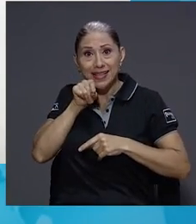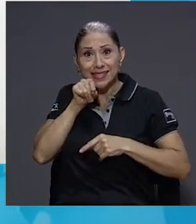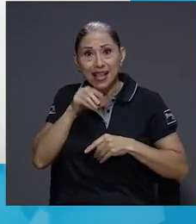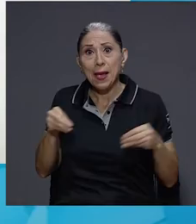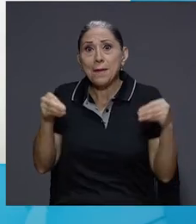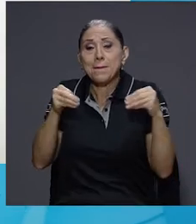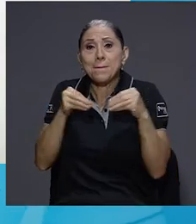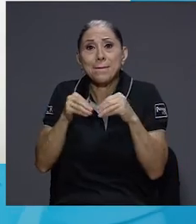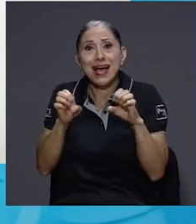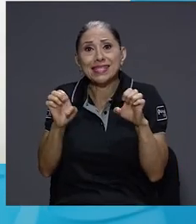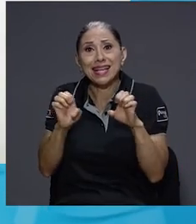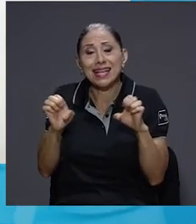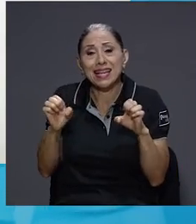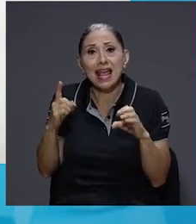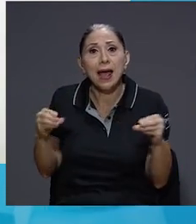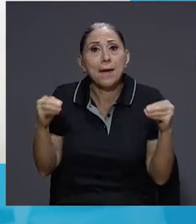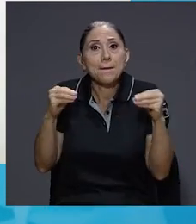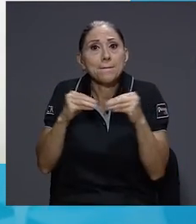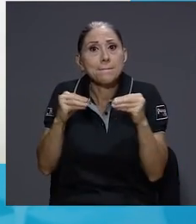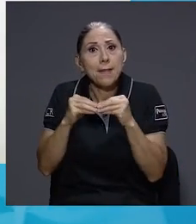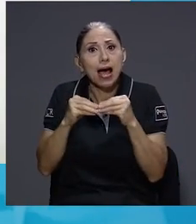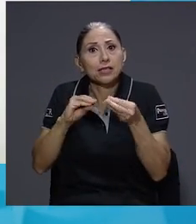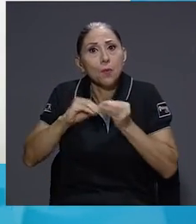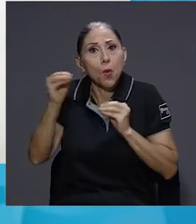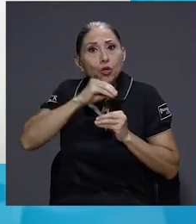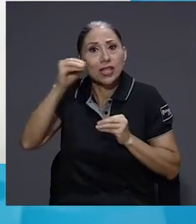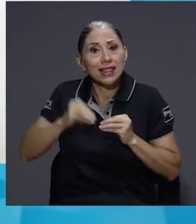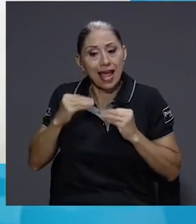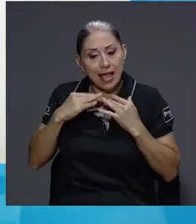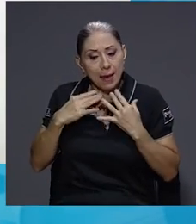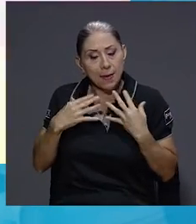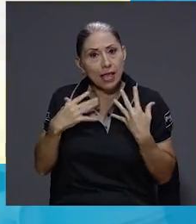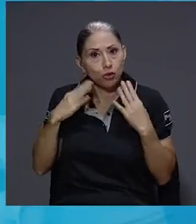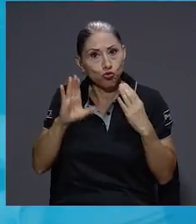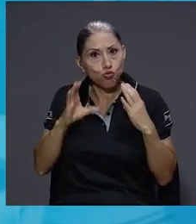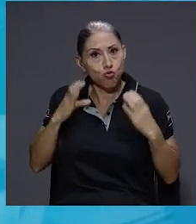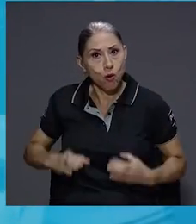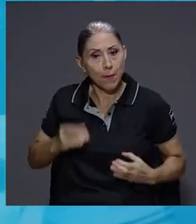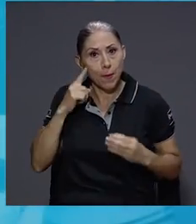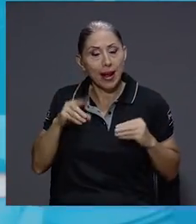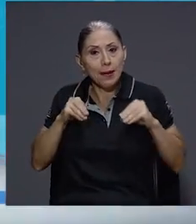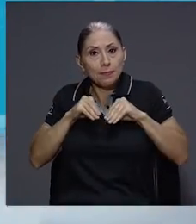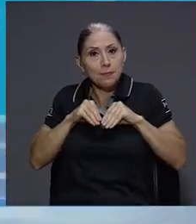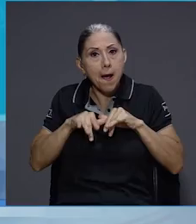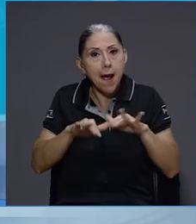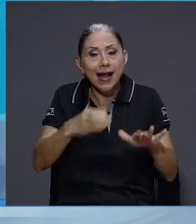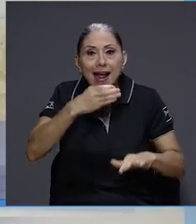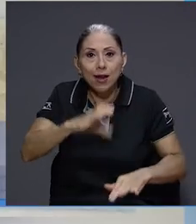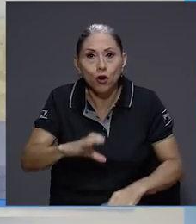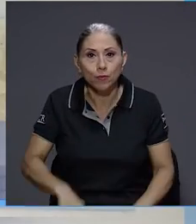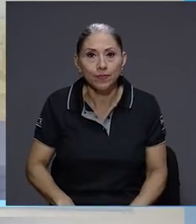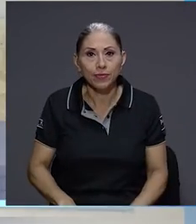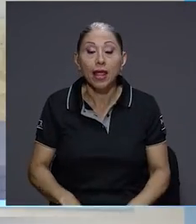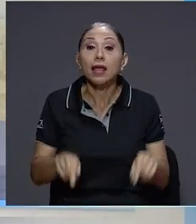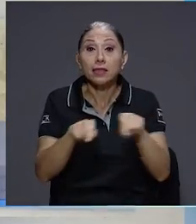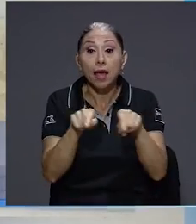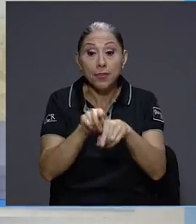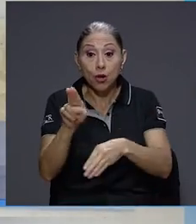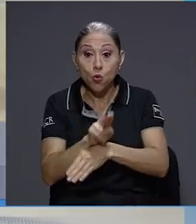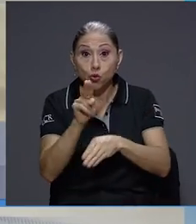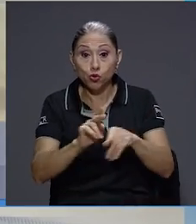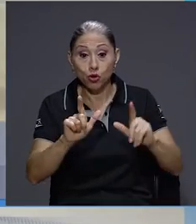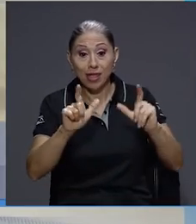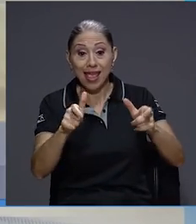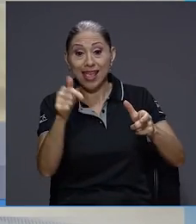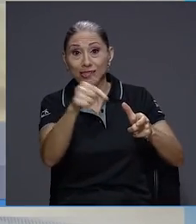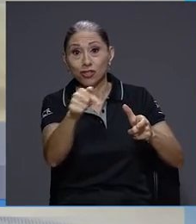energía que invierten y aumentar por tanto la tasa metabólica para producir más calor. Adicionalmente, el uso de este tipo de elementos